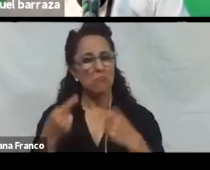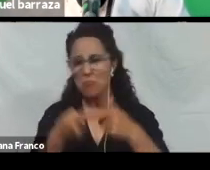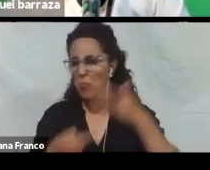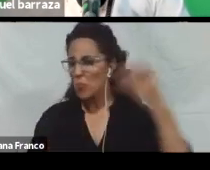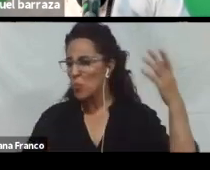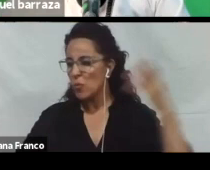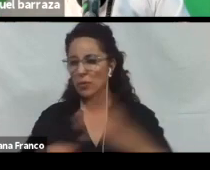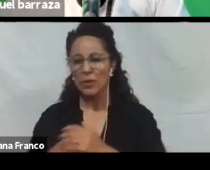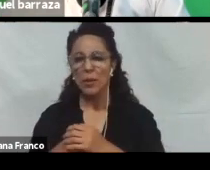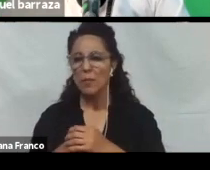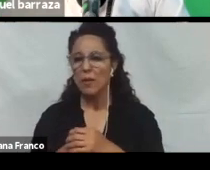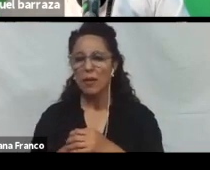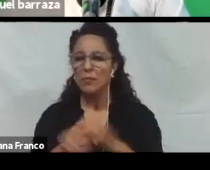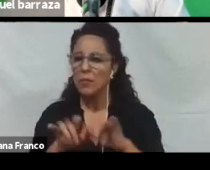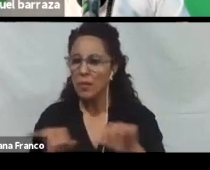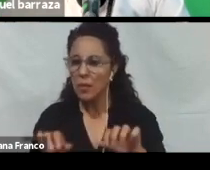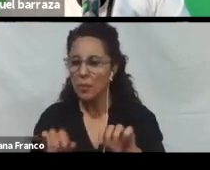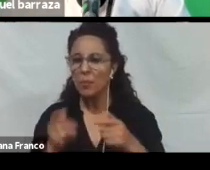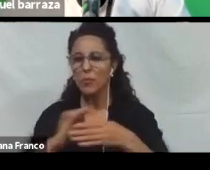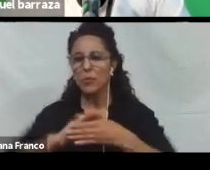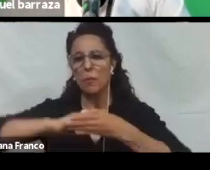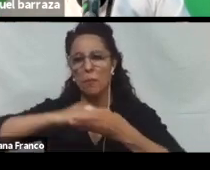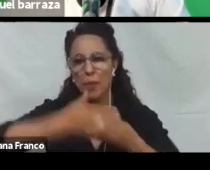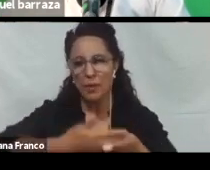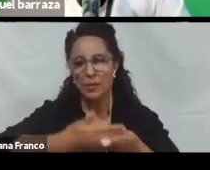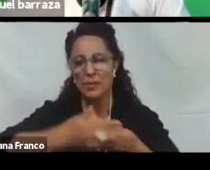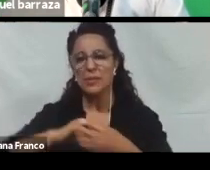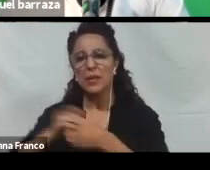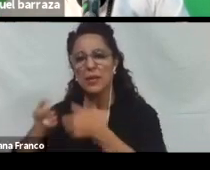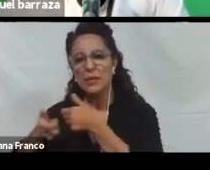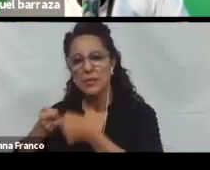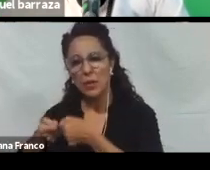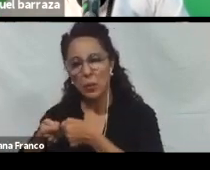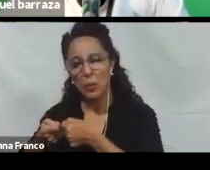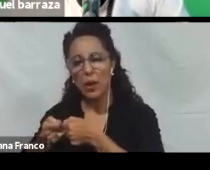adaptan. Para acceder. Tanto de PC. Como de. Otro dispositivo.